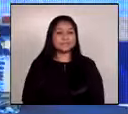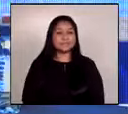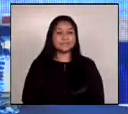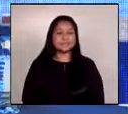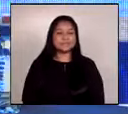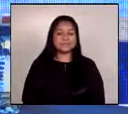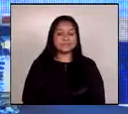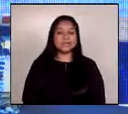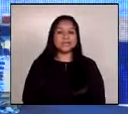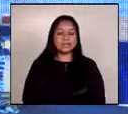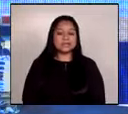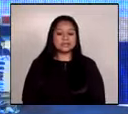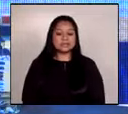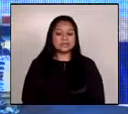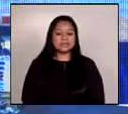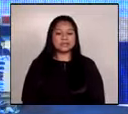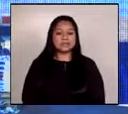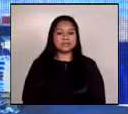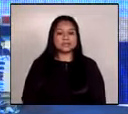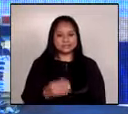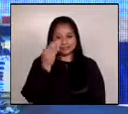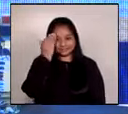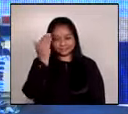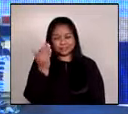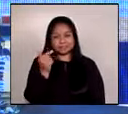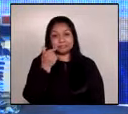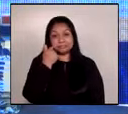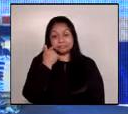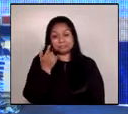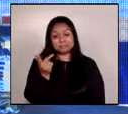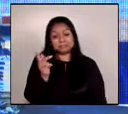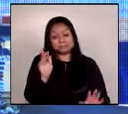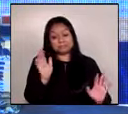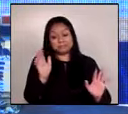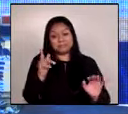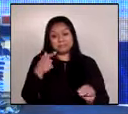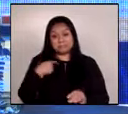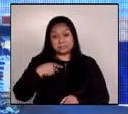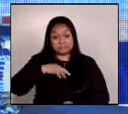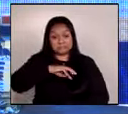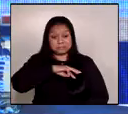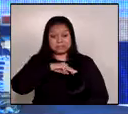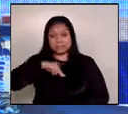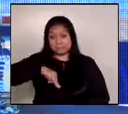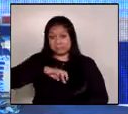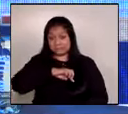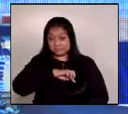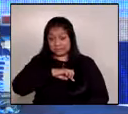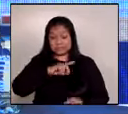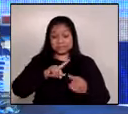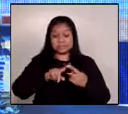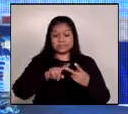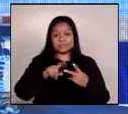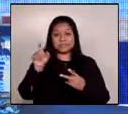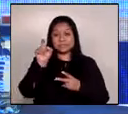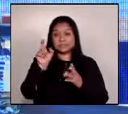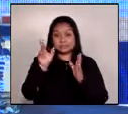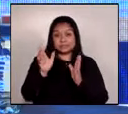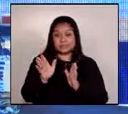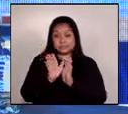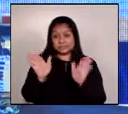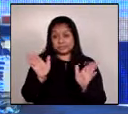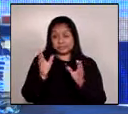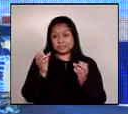gracias Gedi pues en primer lugar ellos tanto el ministerio público como la contraloría general de cuentas tienen un